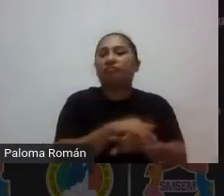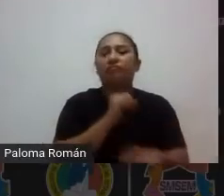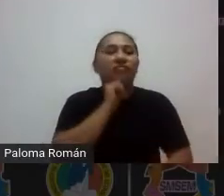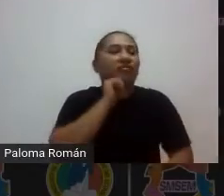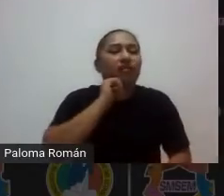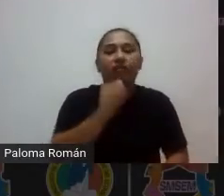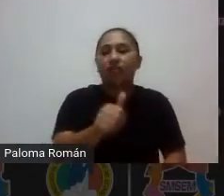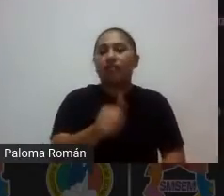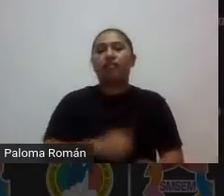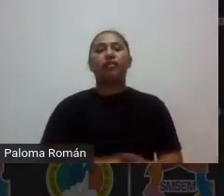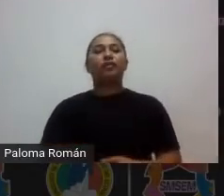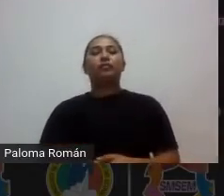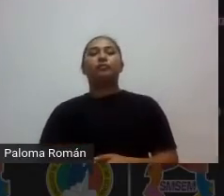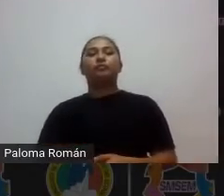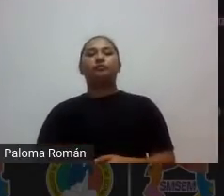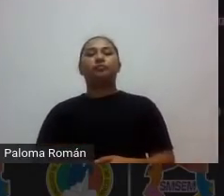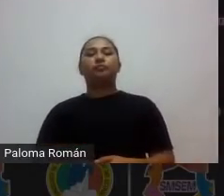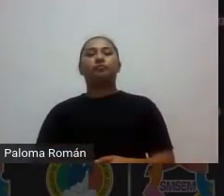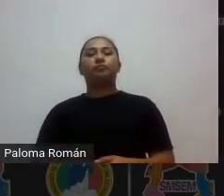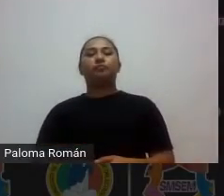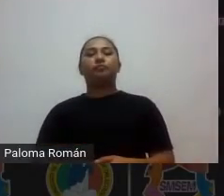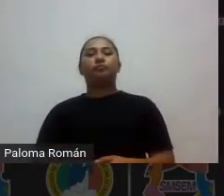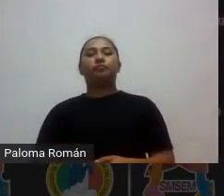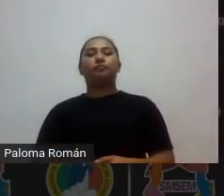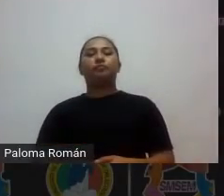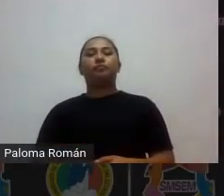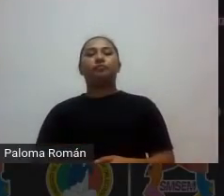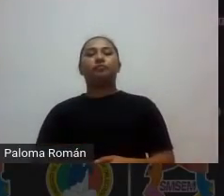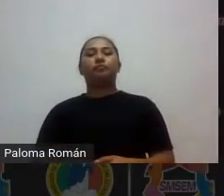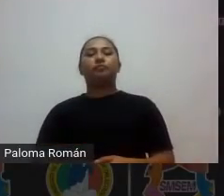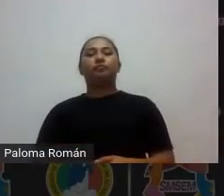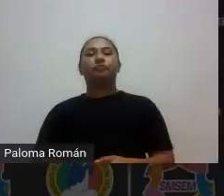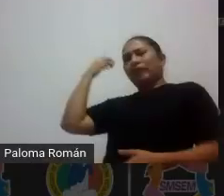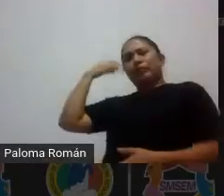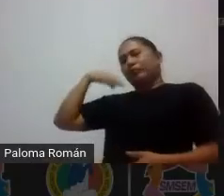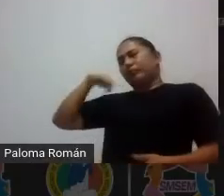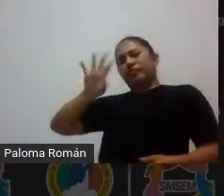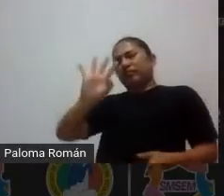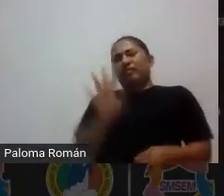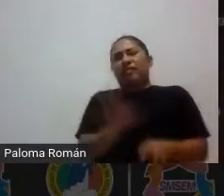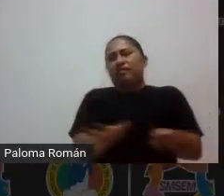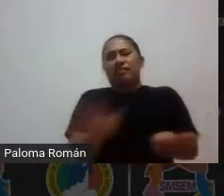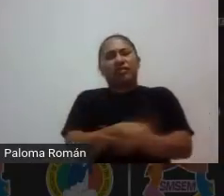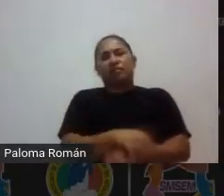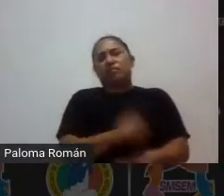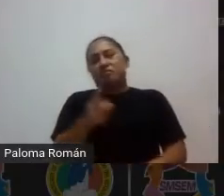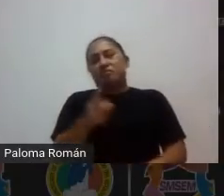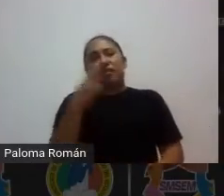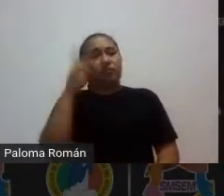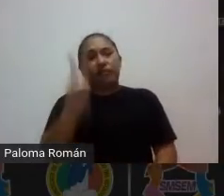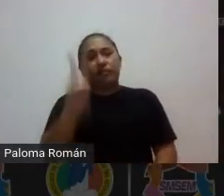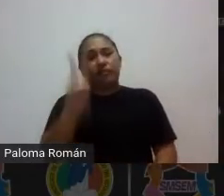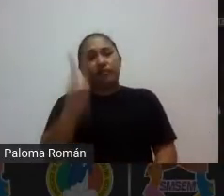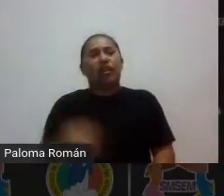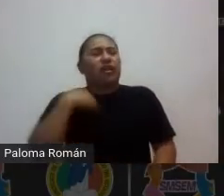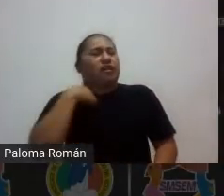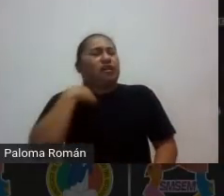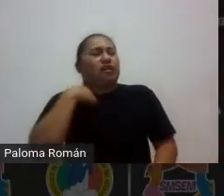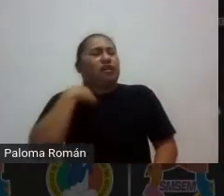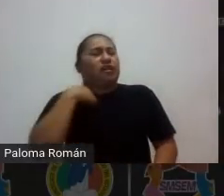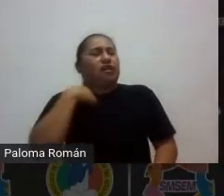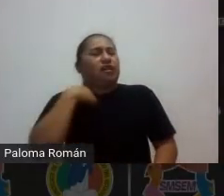desde hace pues casi un siglo si que quede muy claro me dio un gusto enorme trabajar con ustedes